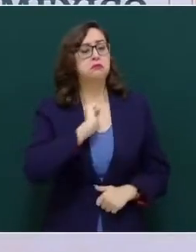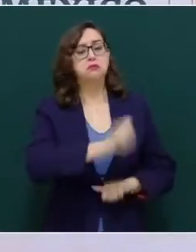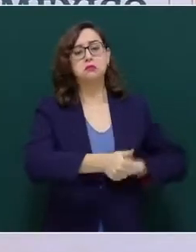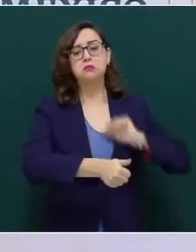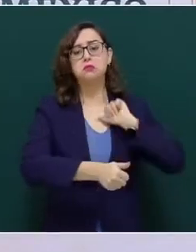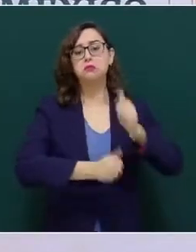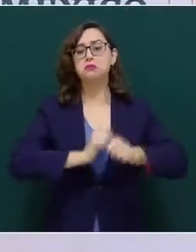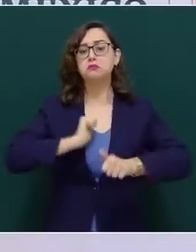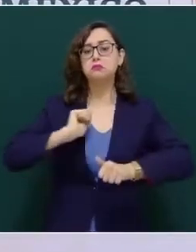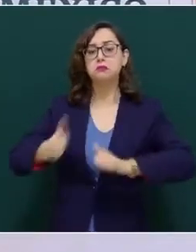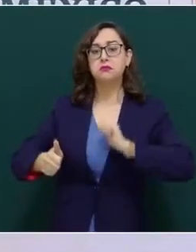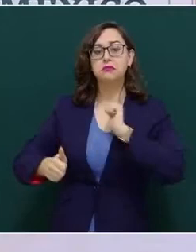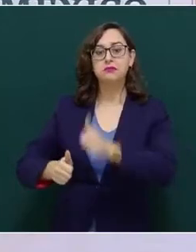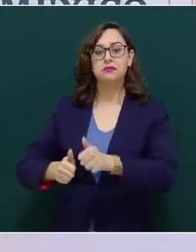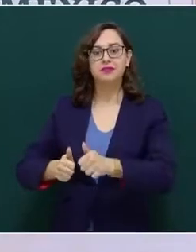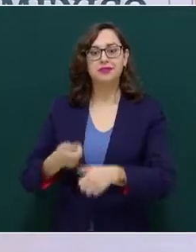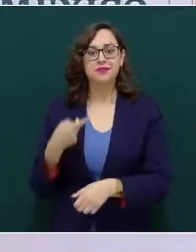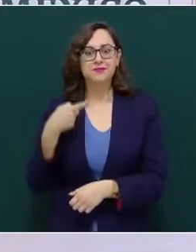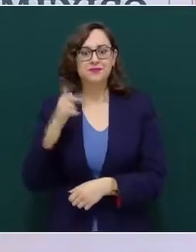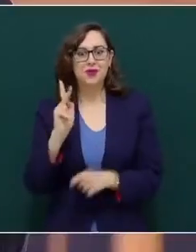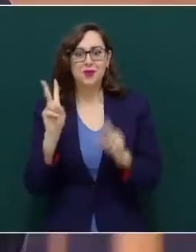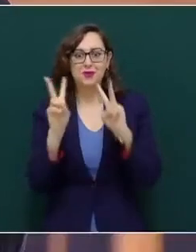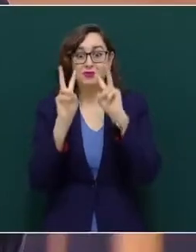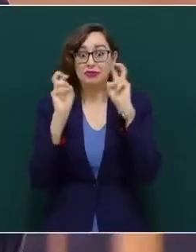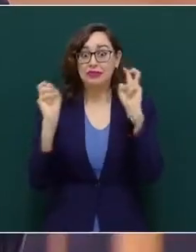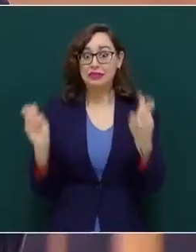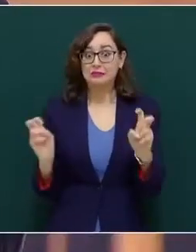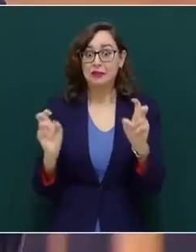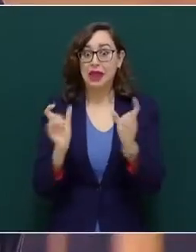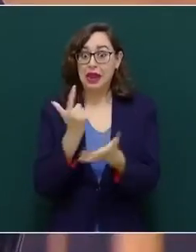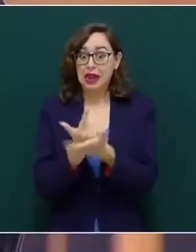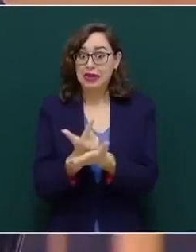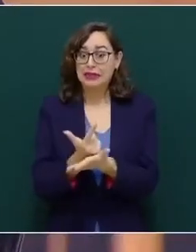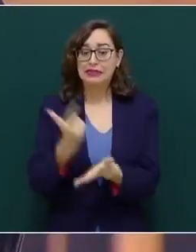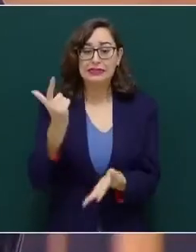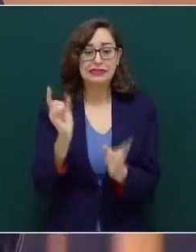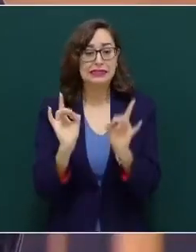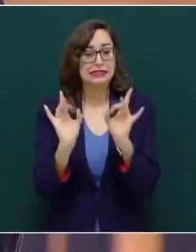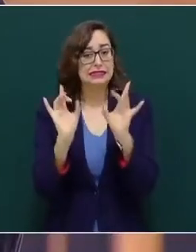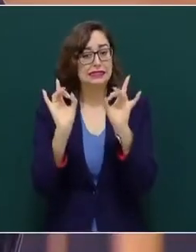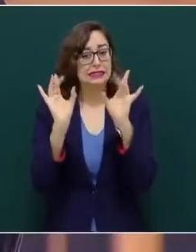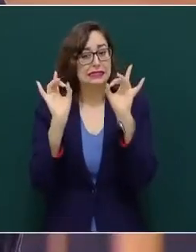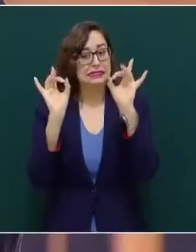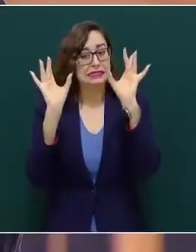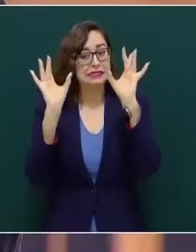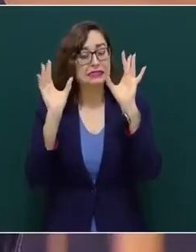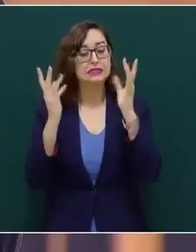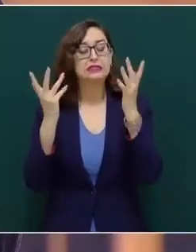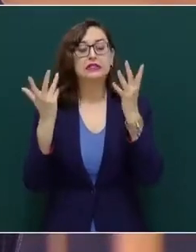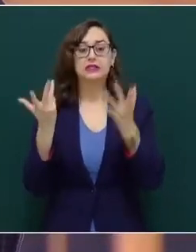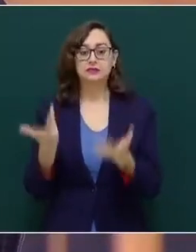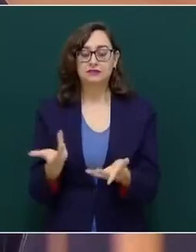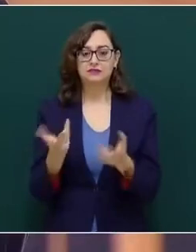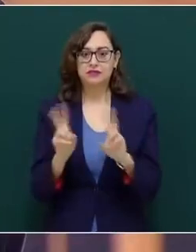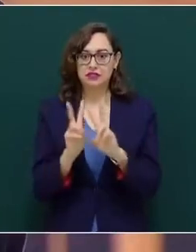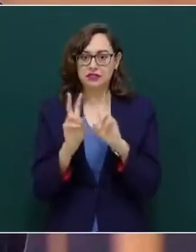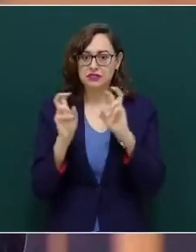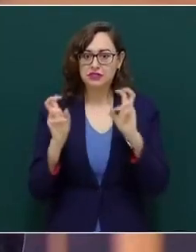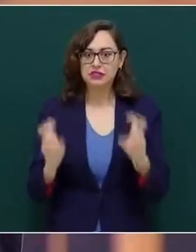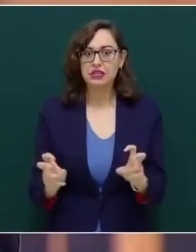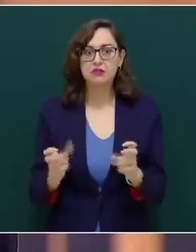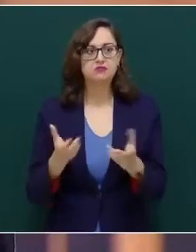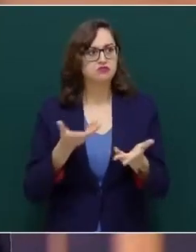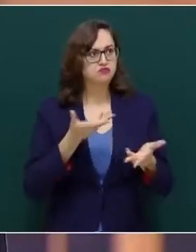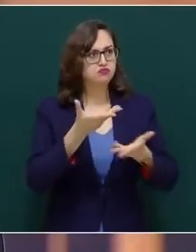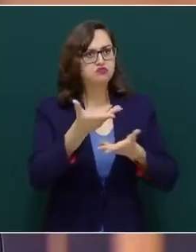pero tratándose de un asunto tan delicado y entrañable con respeto al derecho ajeno